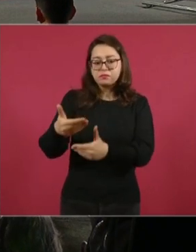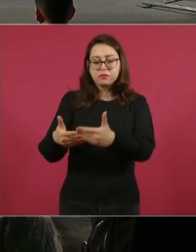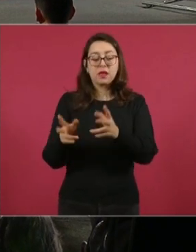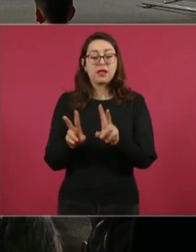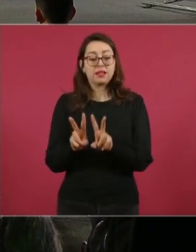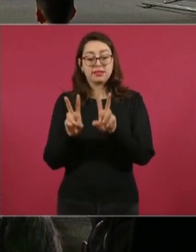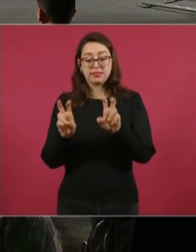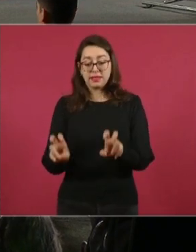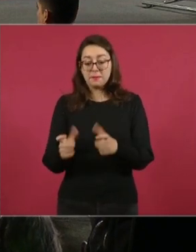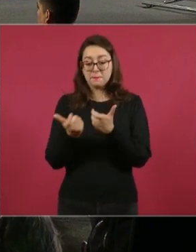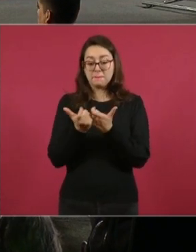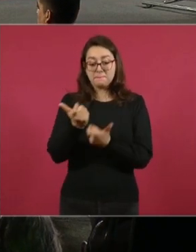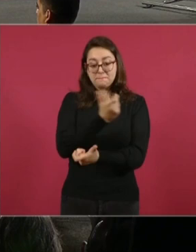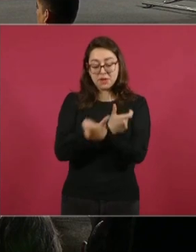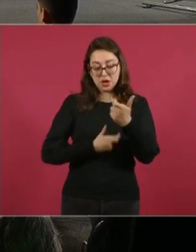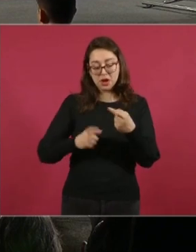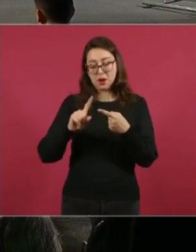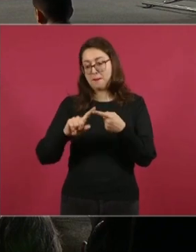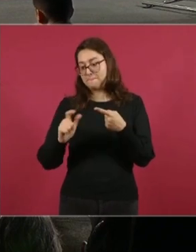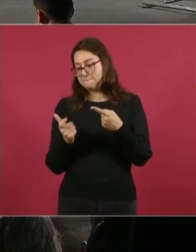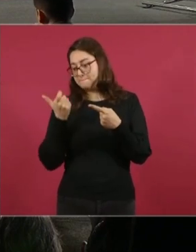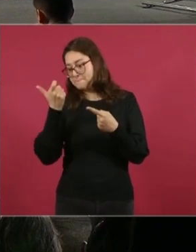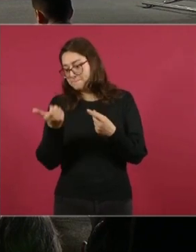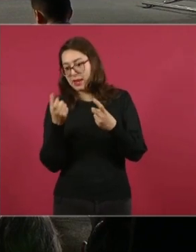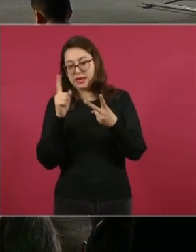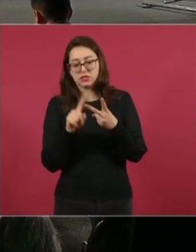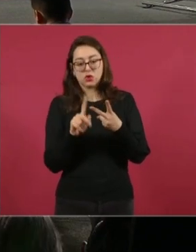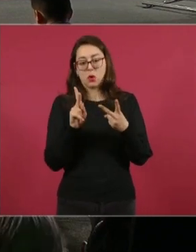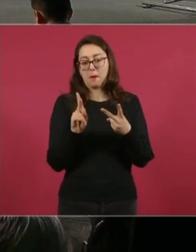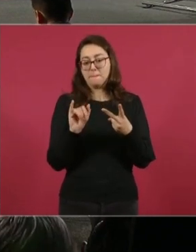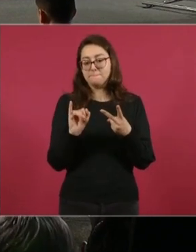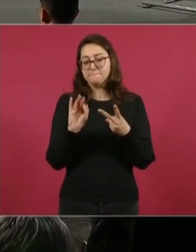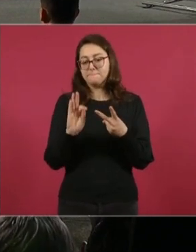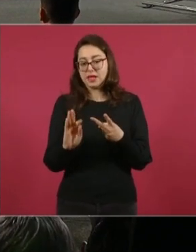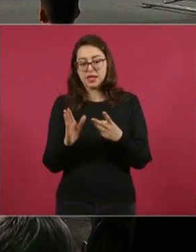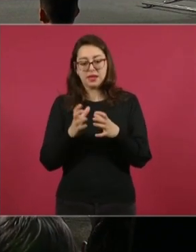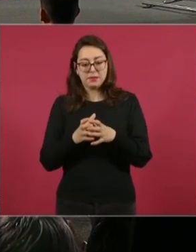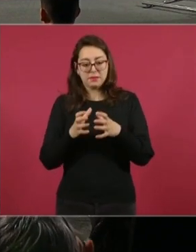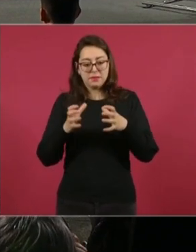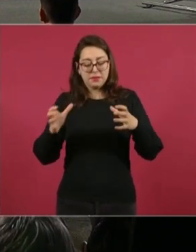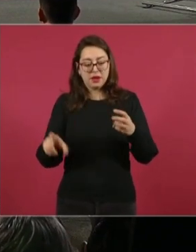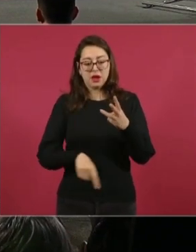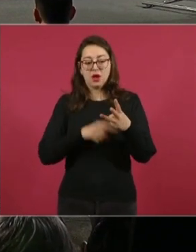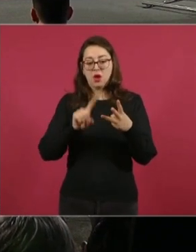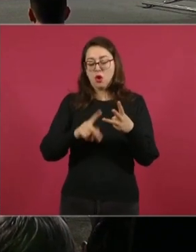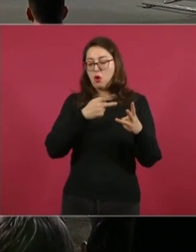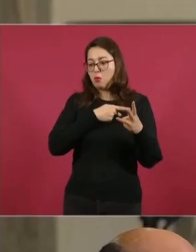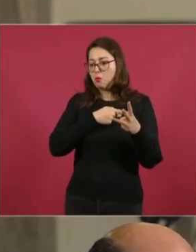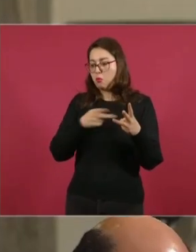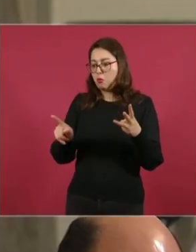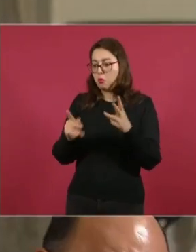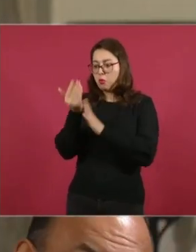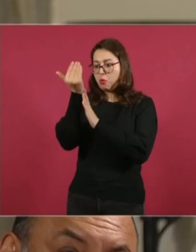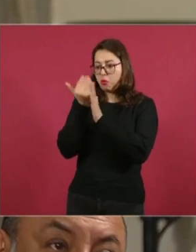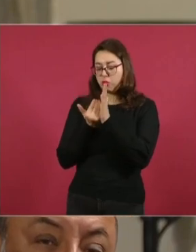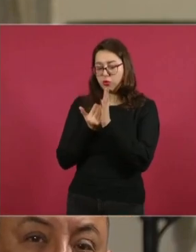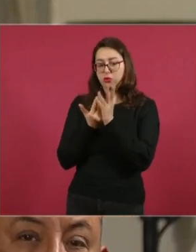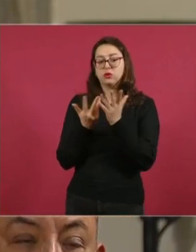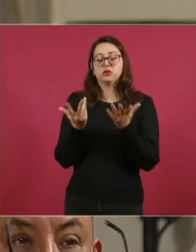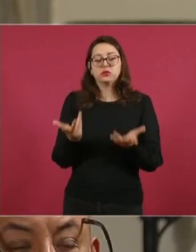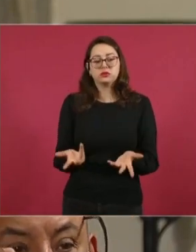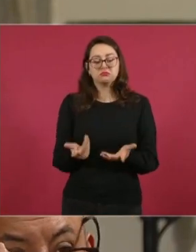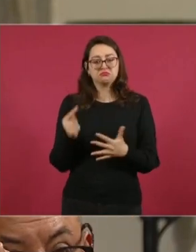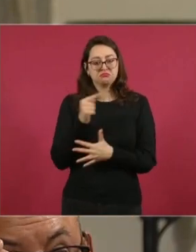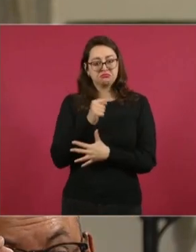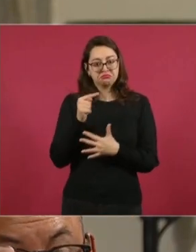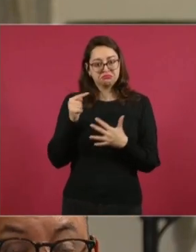superpeso, el asunto del crecimiento del PIB, el asunto de la reducción de la pobreza, muchos elementos que